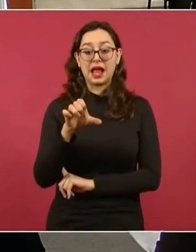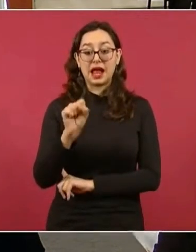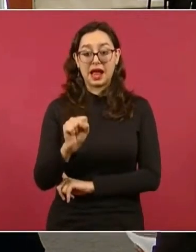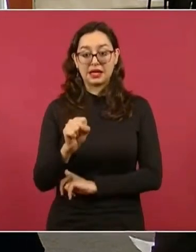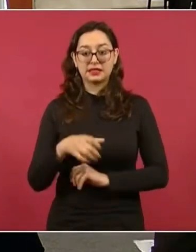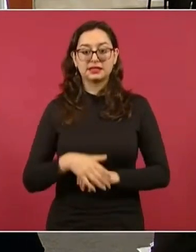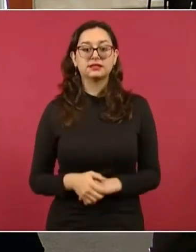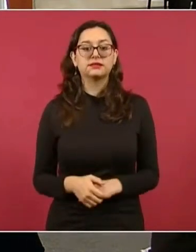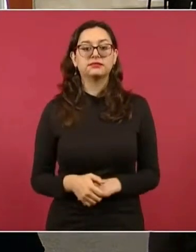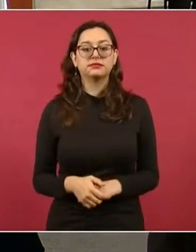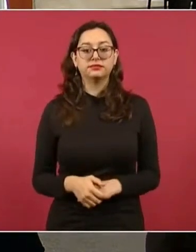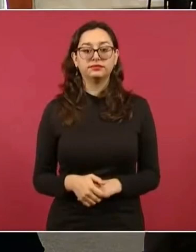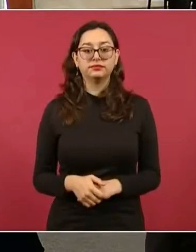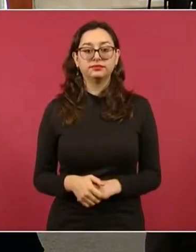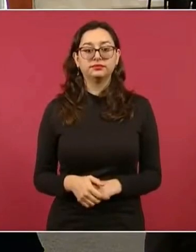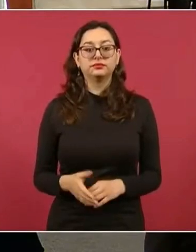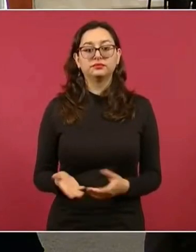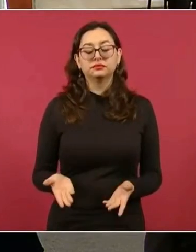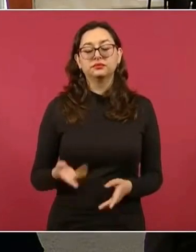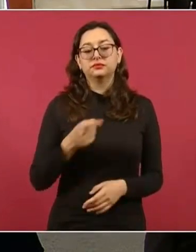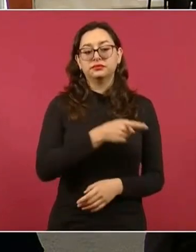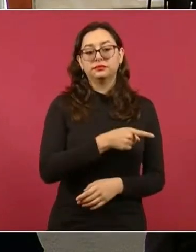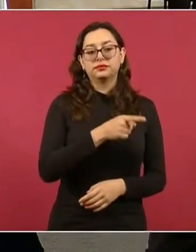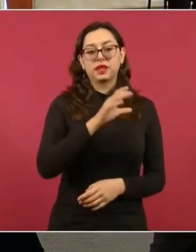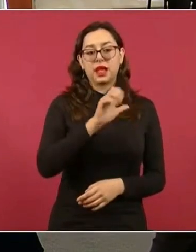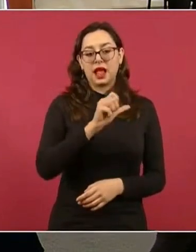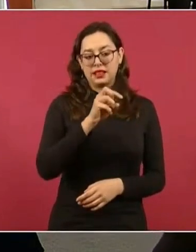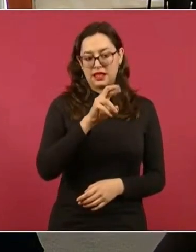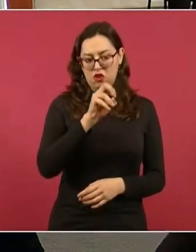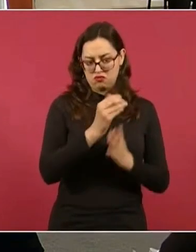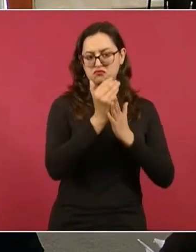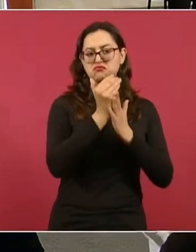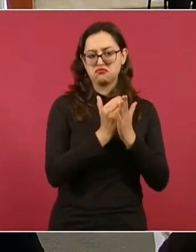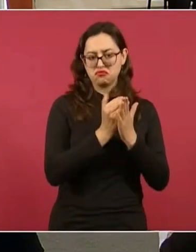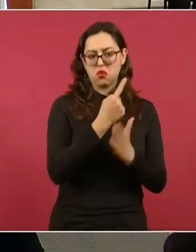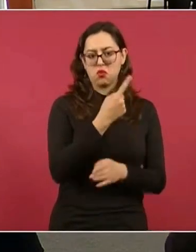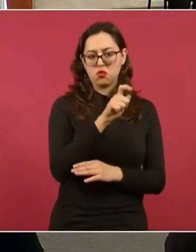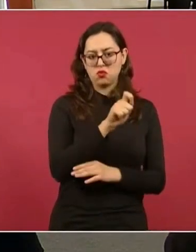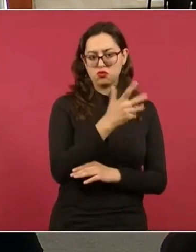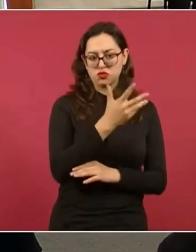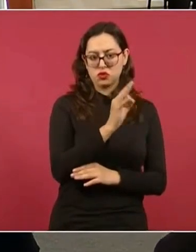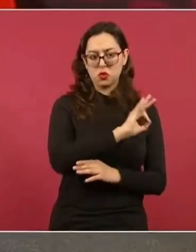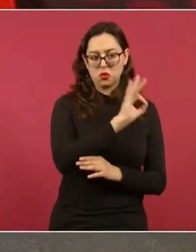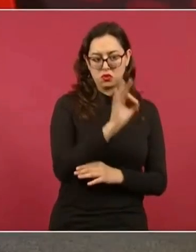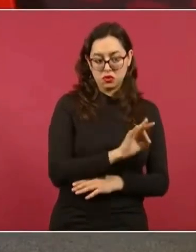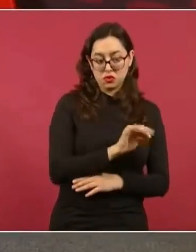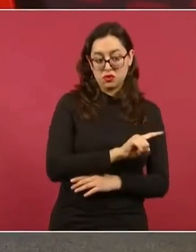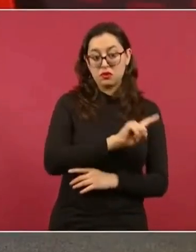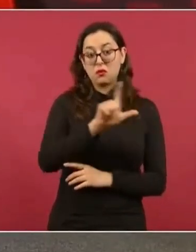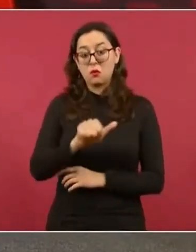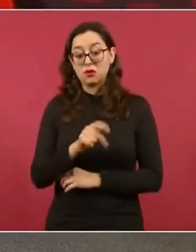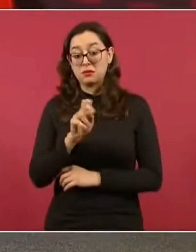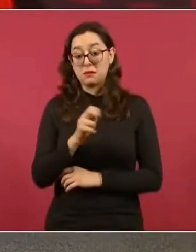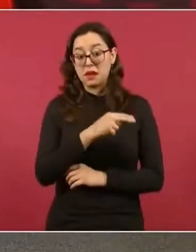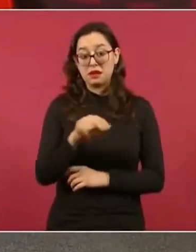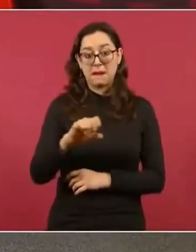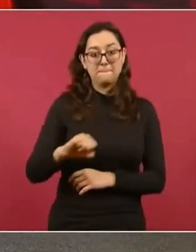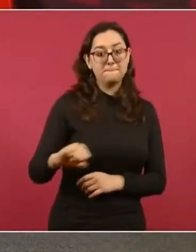1.5% menos con Calderón, 28.9% más con Peña,